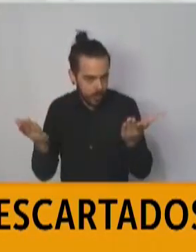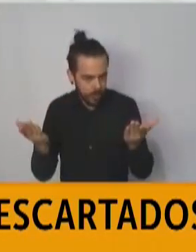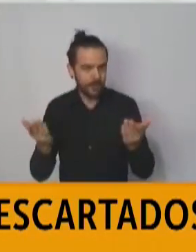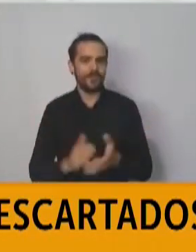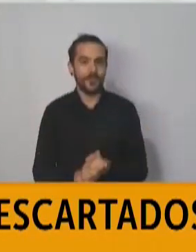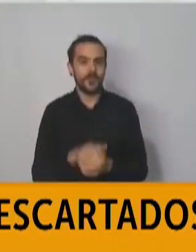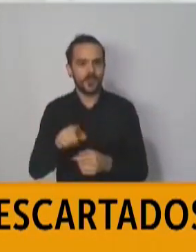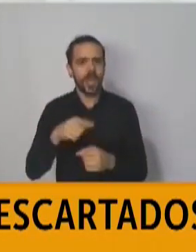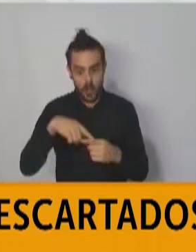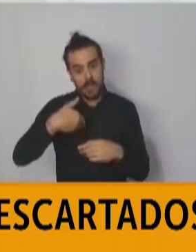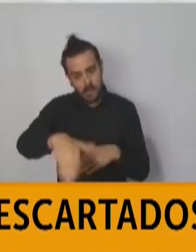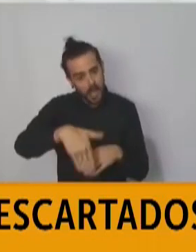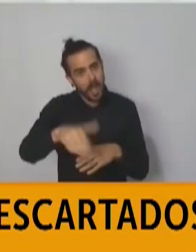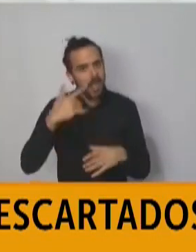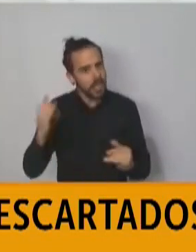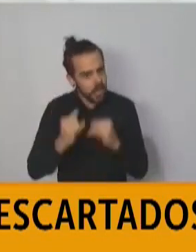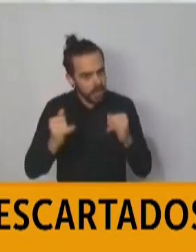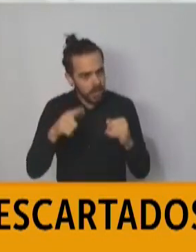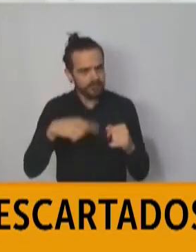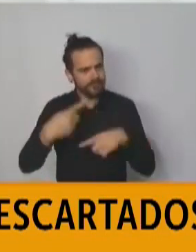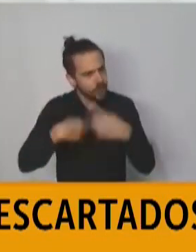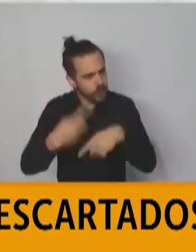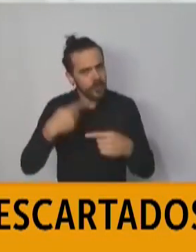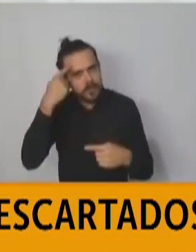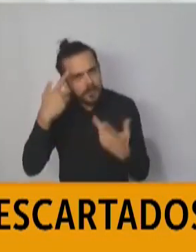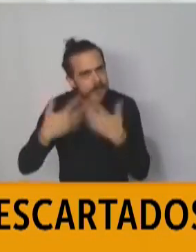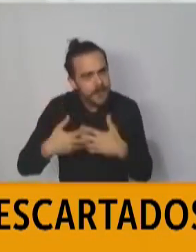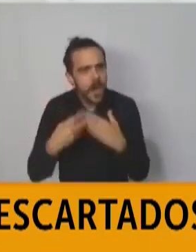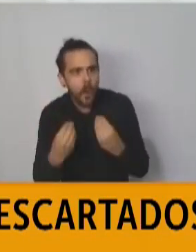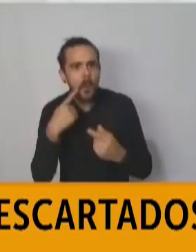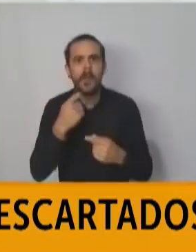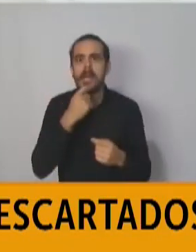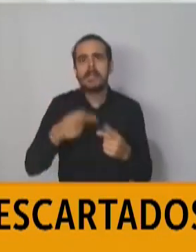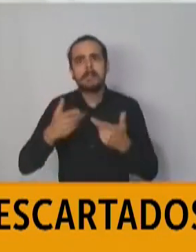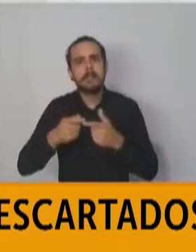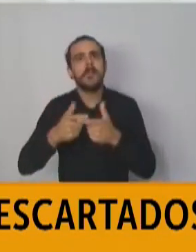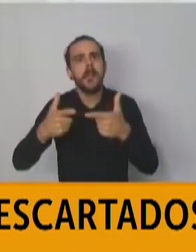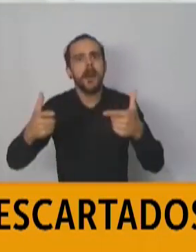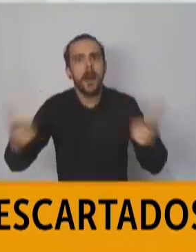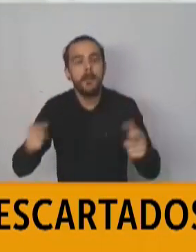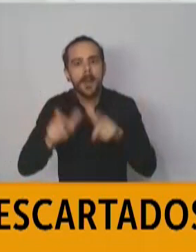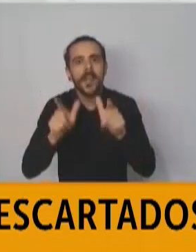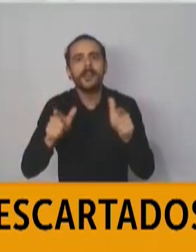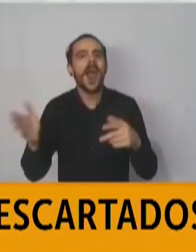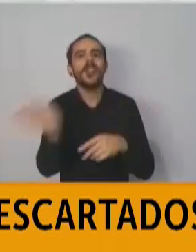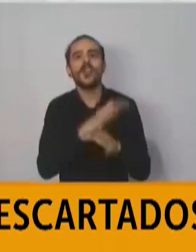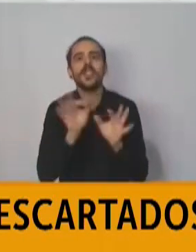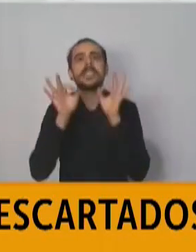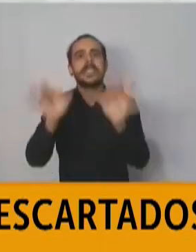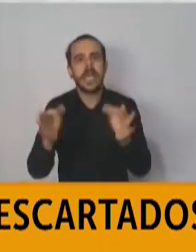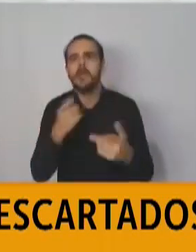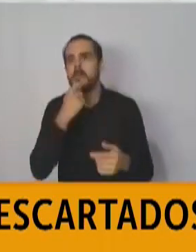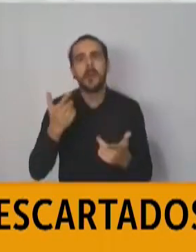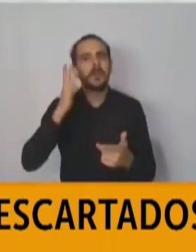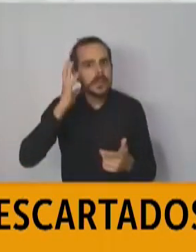trabajando para encontrar formas de expandir la propuesta que tiene que ver con micros radiales, que tiene que ver con contenidos impresos